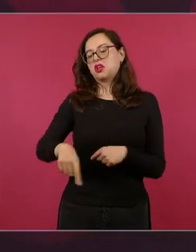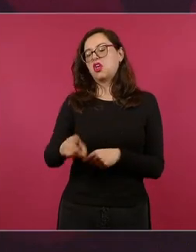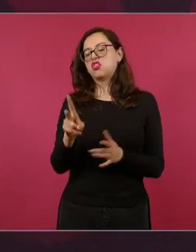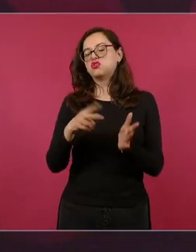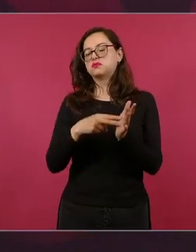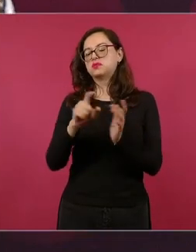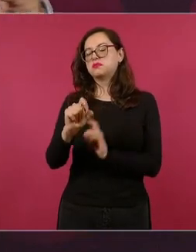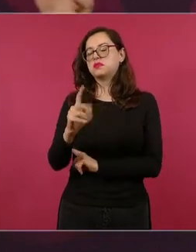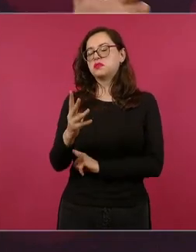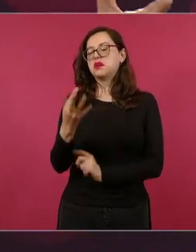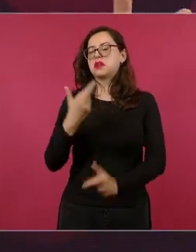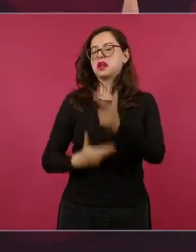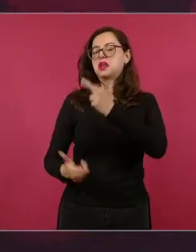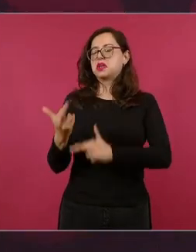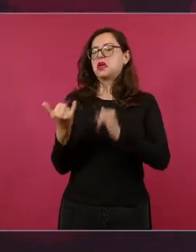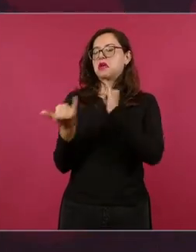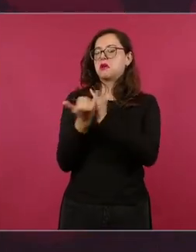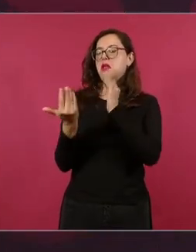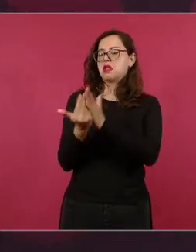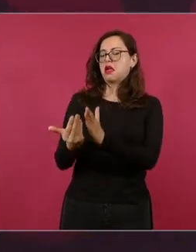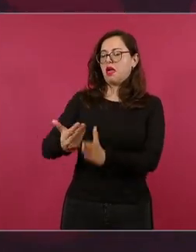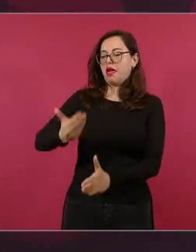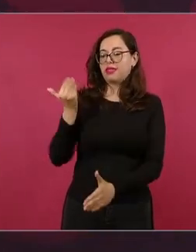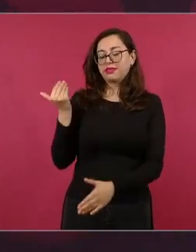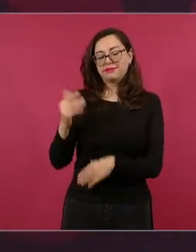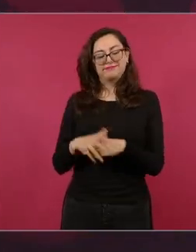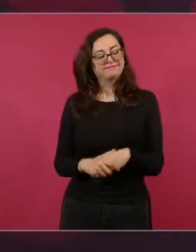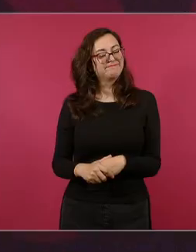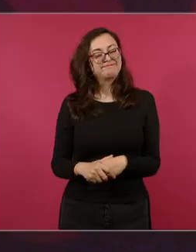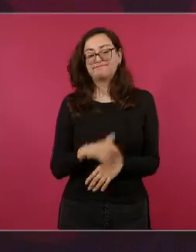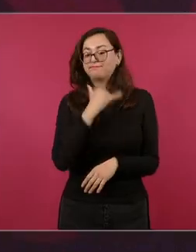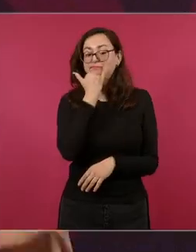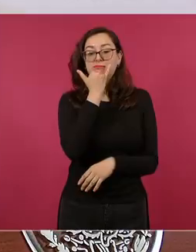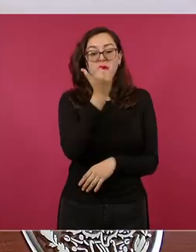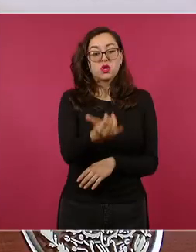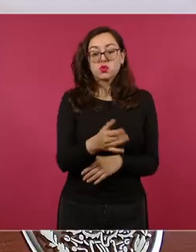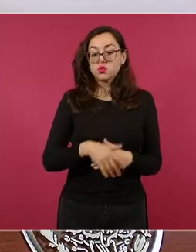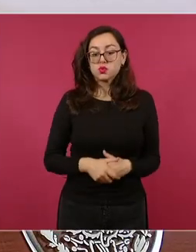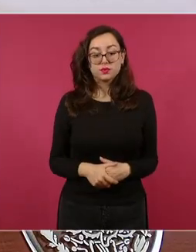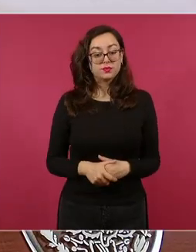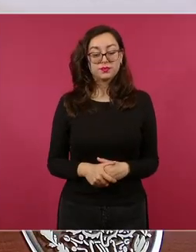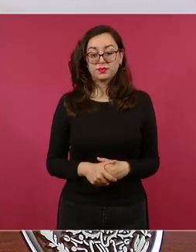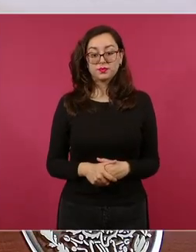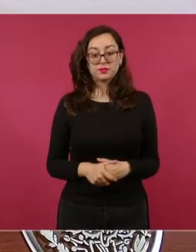ahora está quedando más claro de que era un desastre